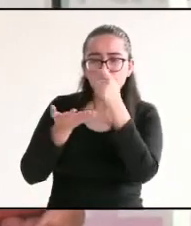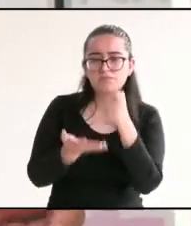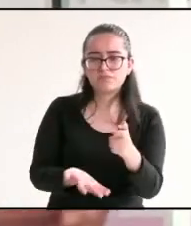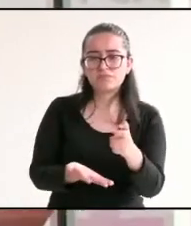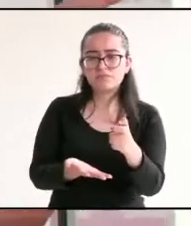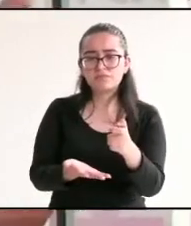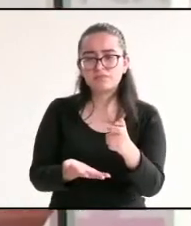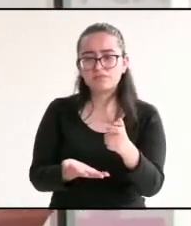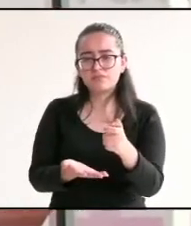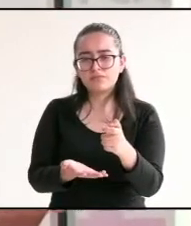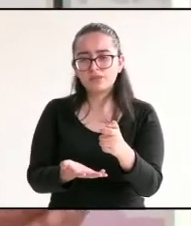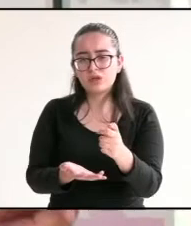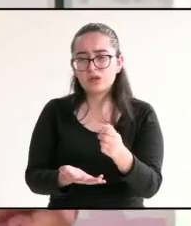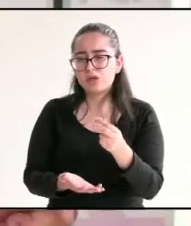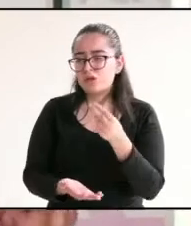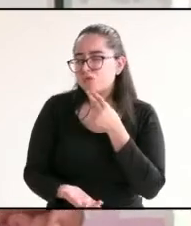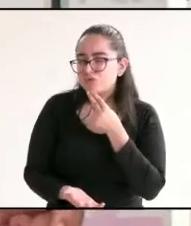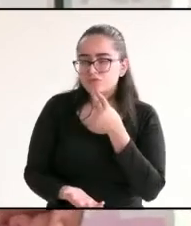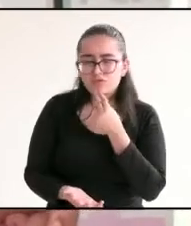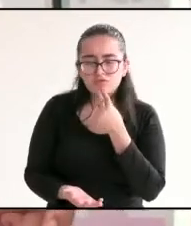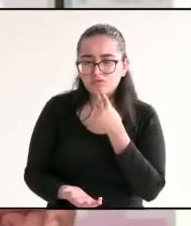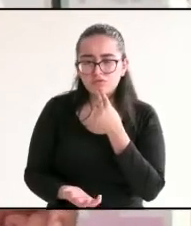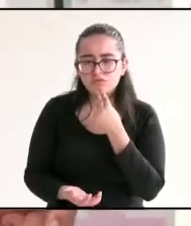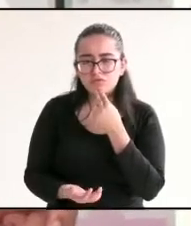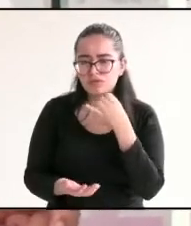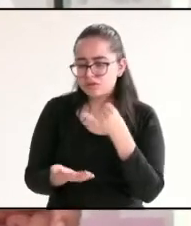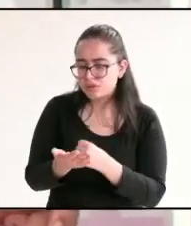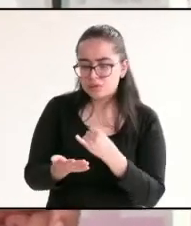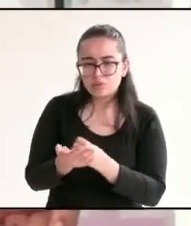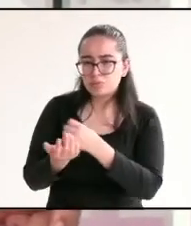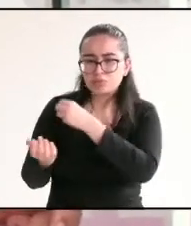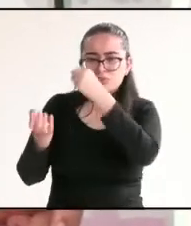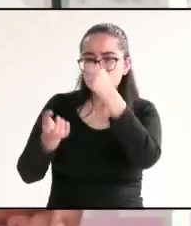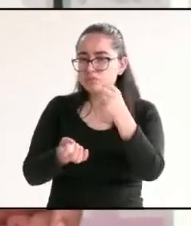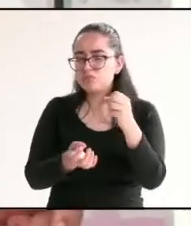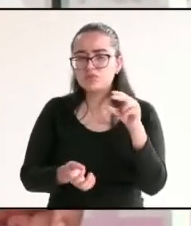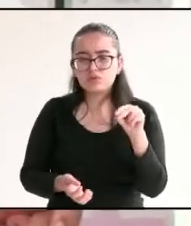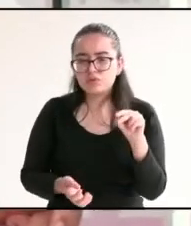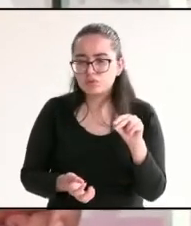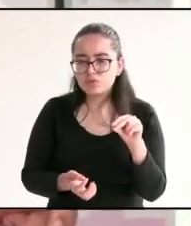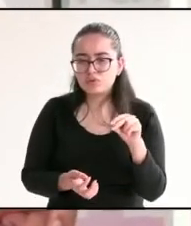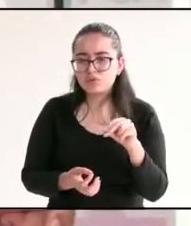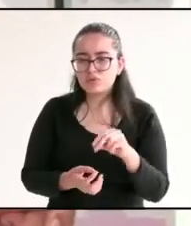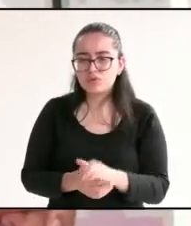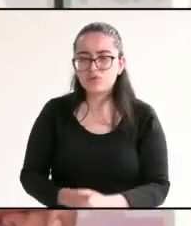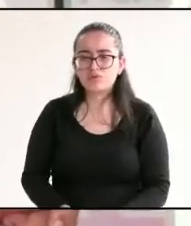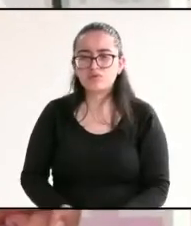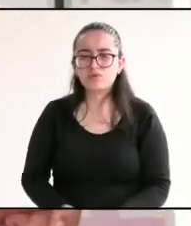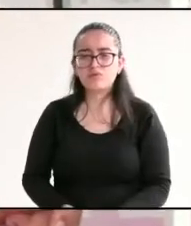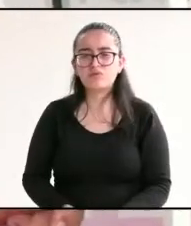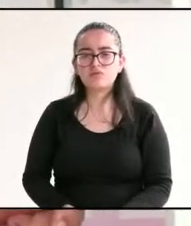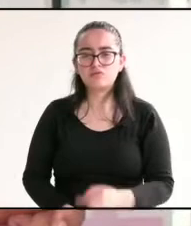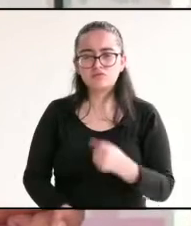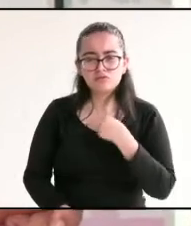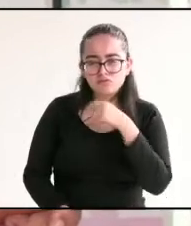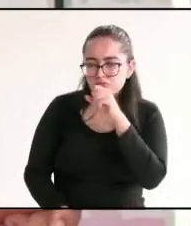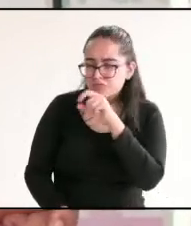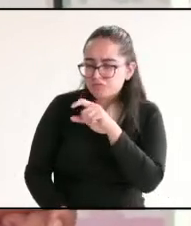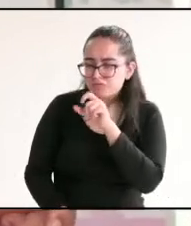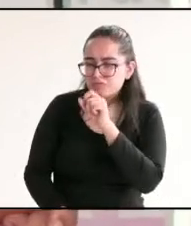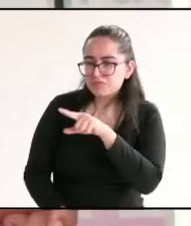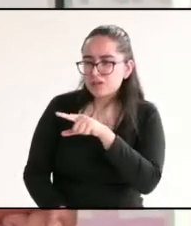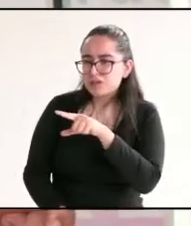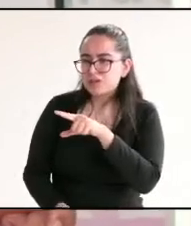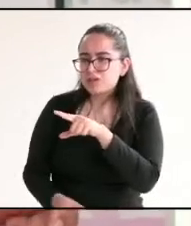impuestos de la gente ni tampoco recursos ajenos. Nosotros mismos los que utilizaran